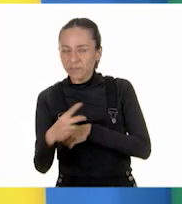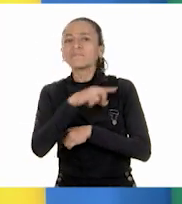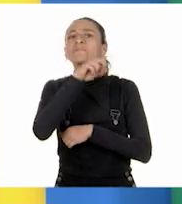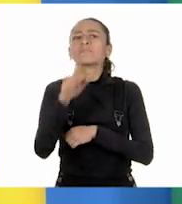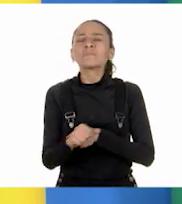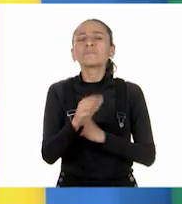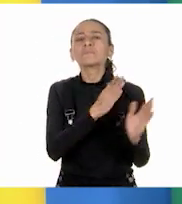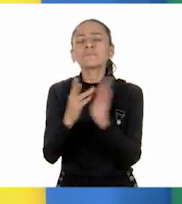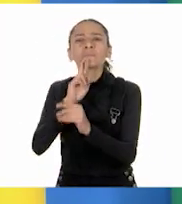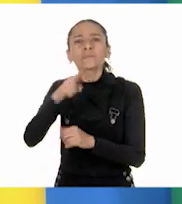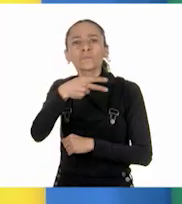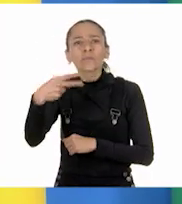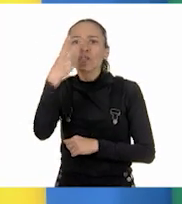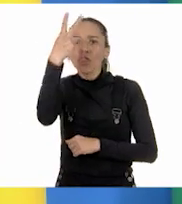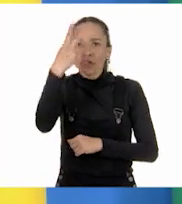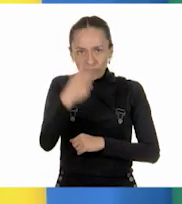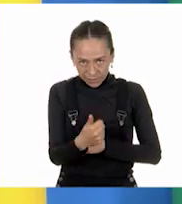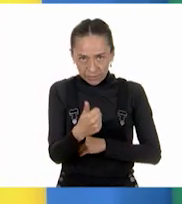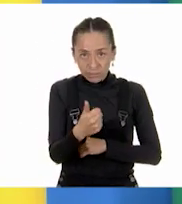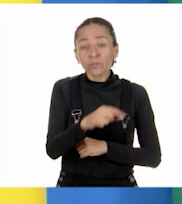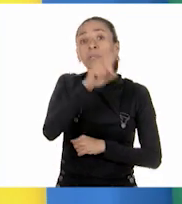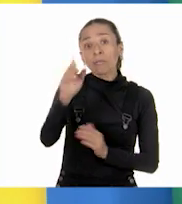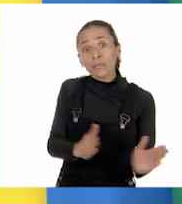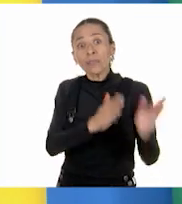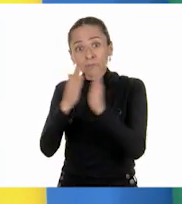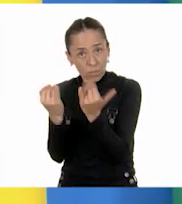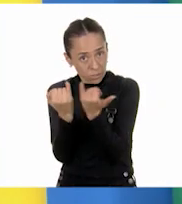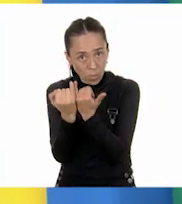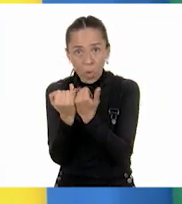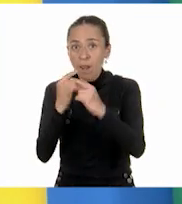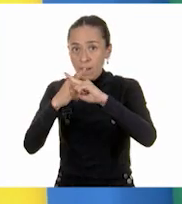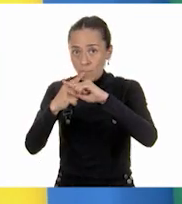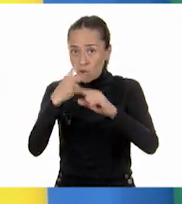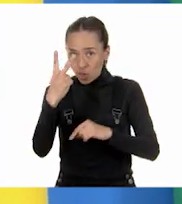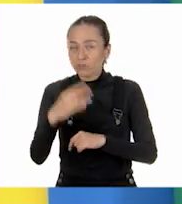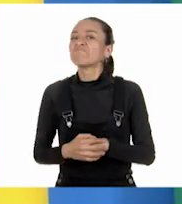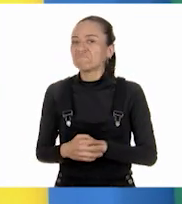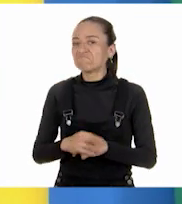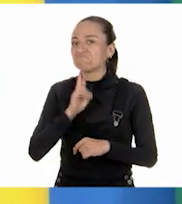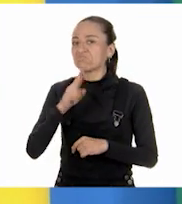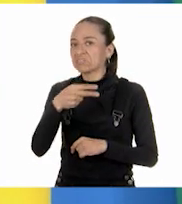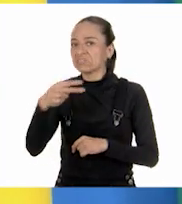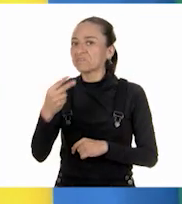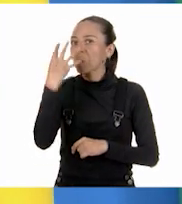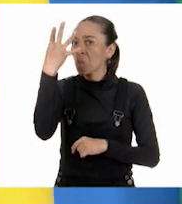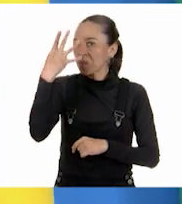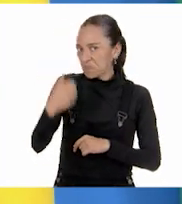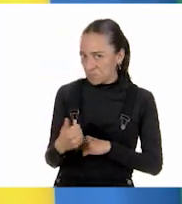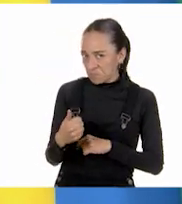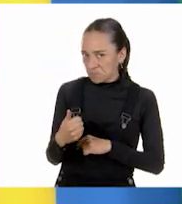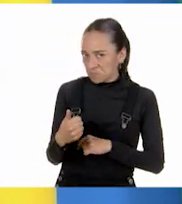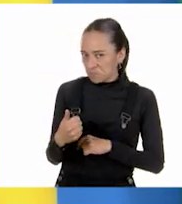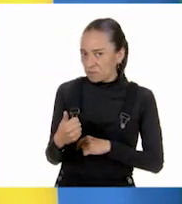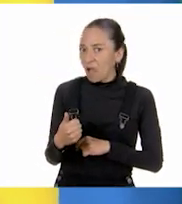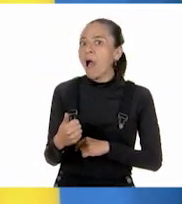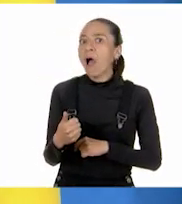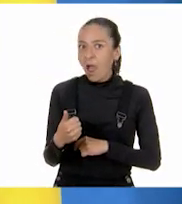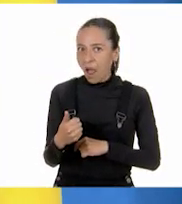multipliqué por dos y obtuve cuatro sextos. Y así ya eran dos fracciones más pequeñas.